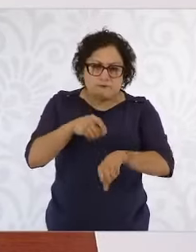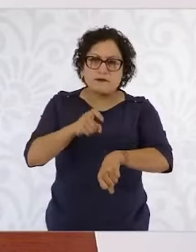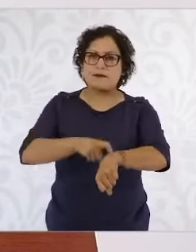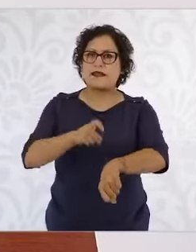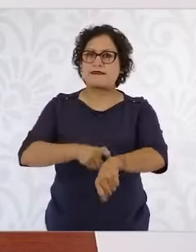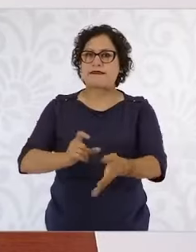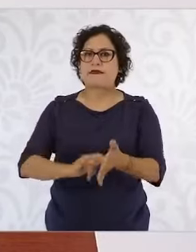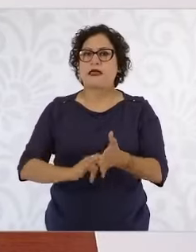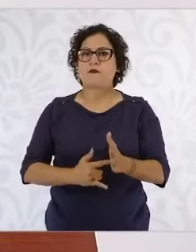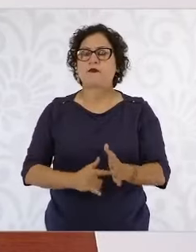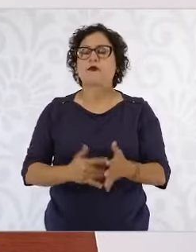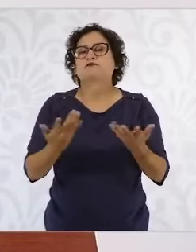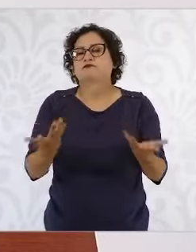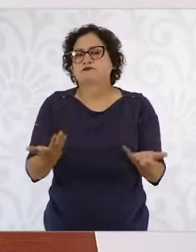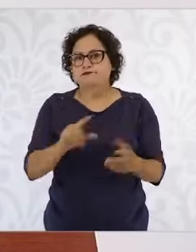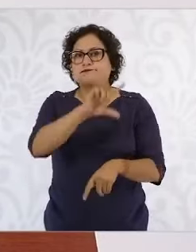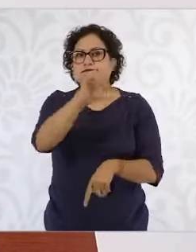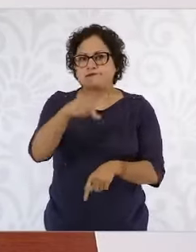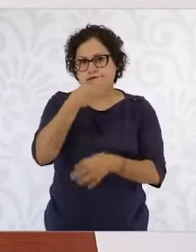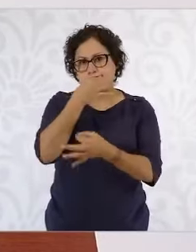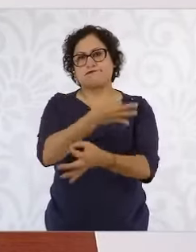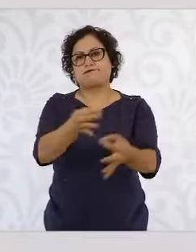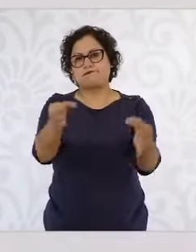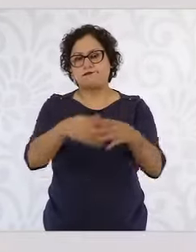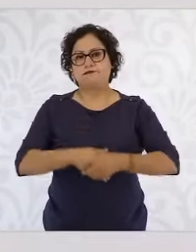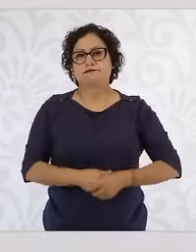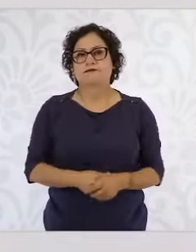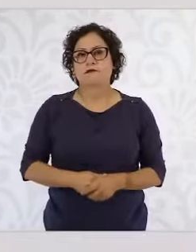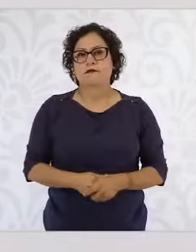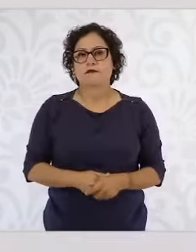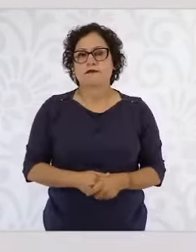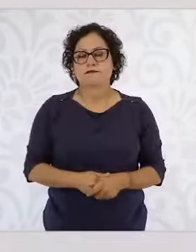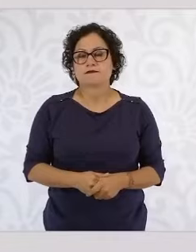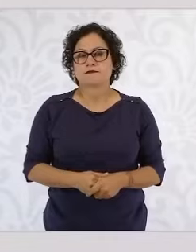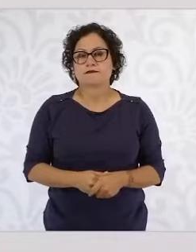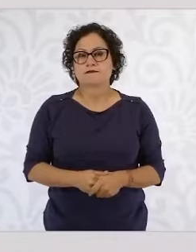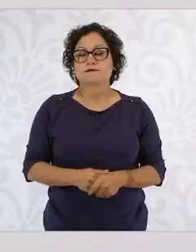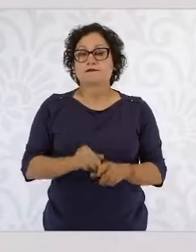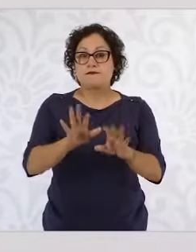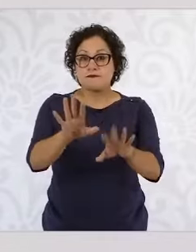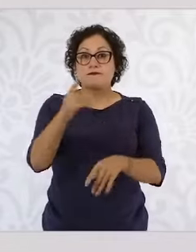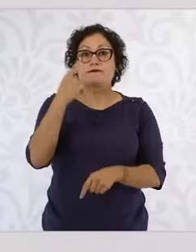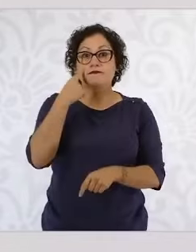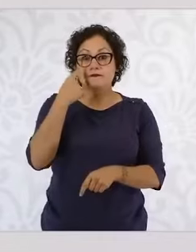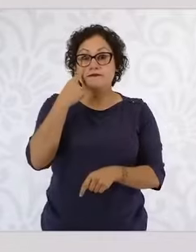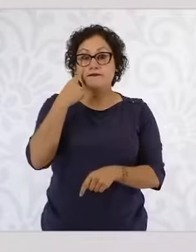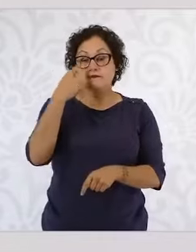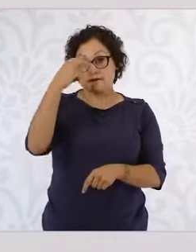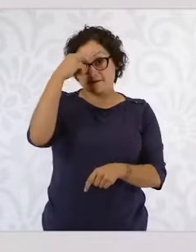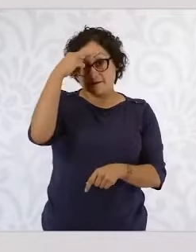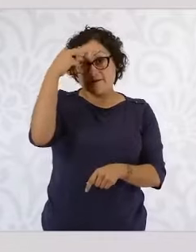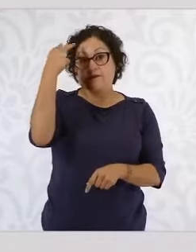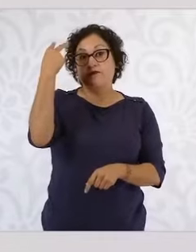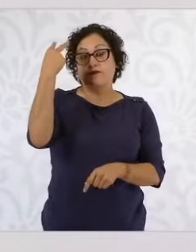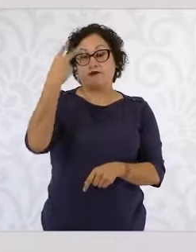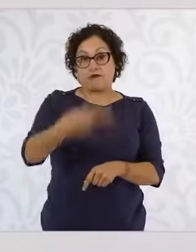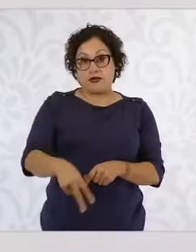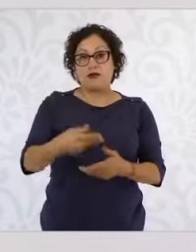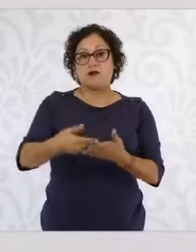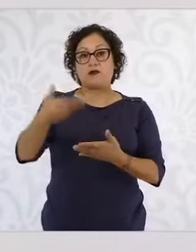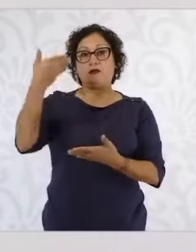México ha tenido un… diseñó una política para disminuir